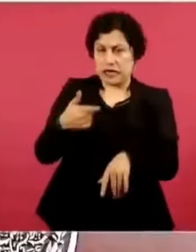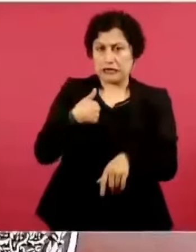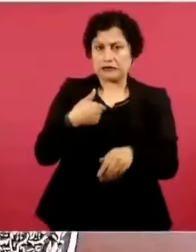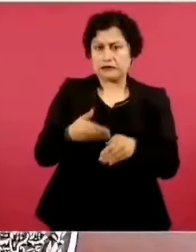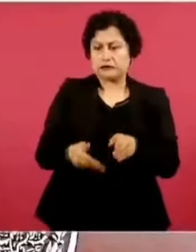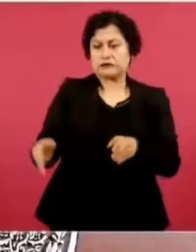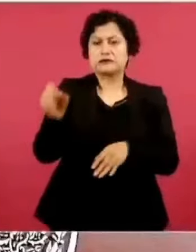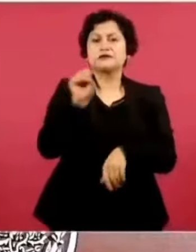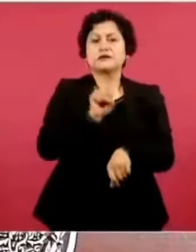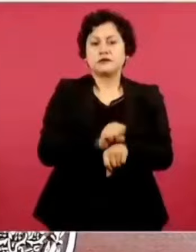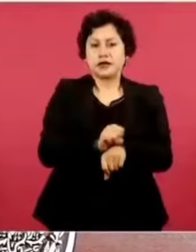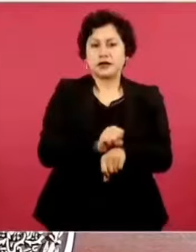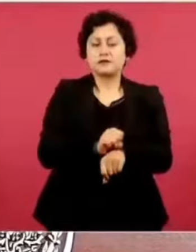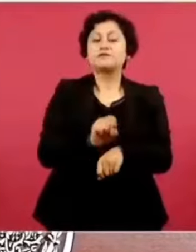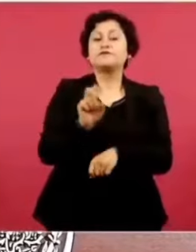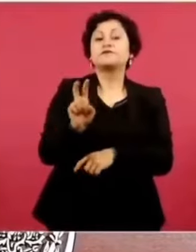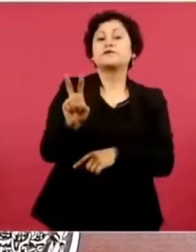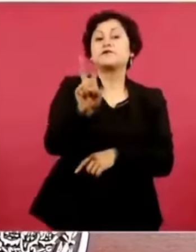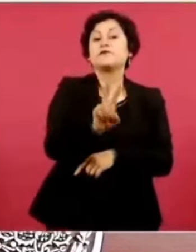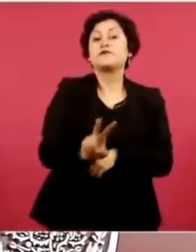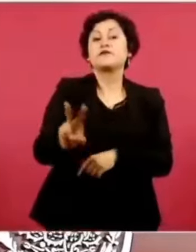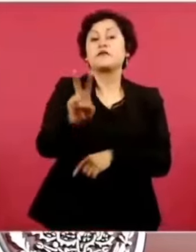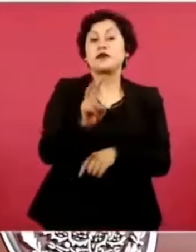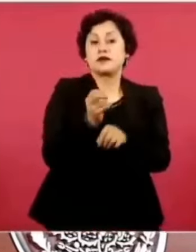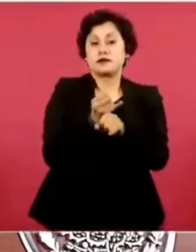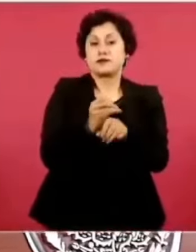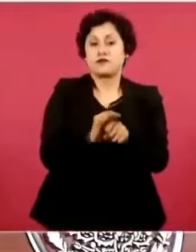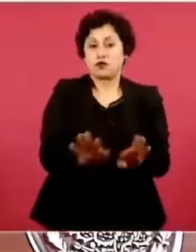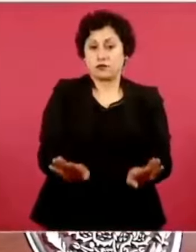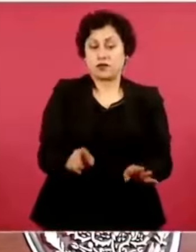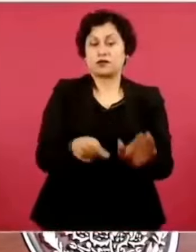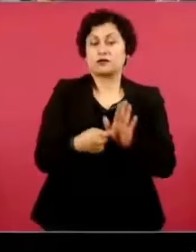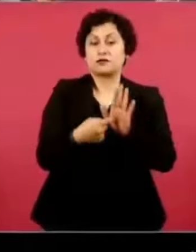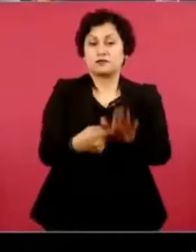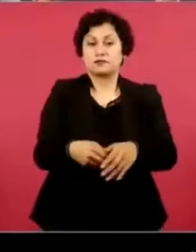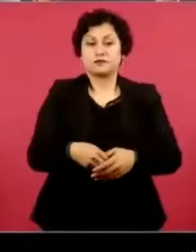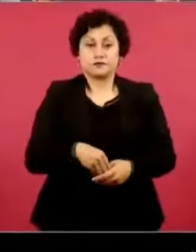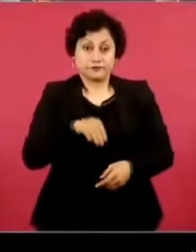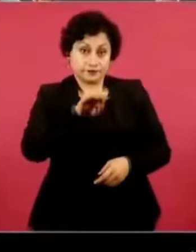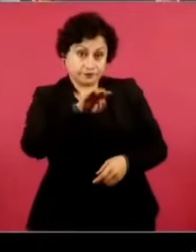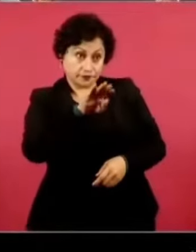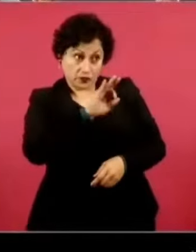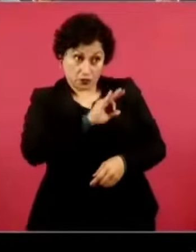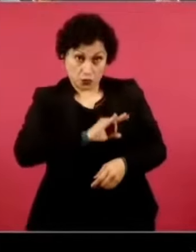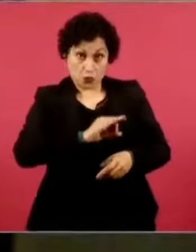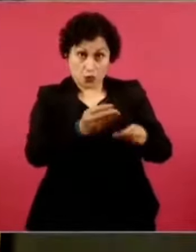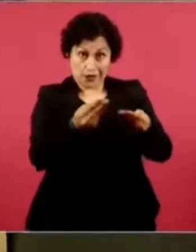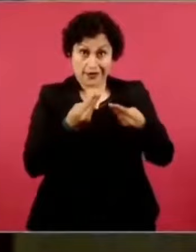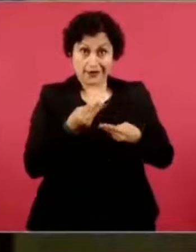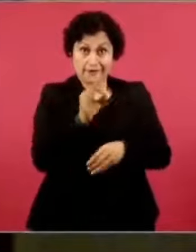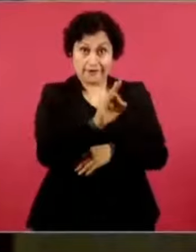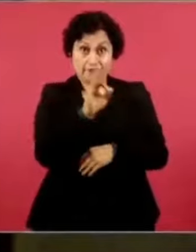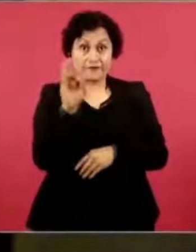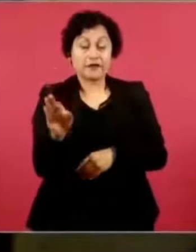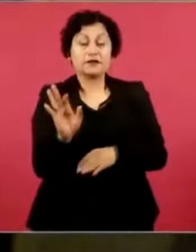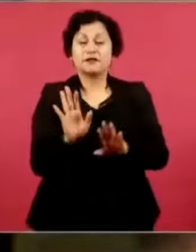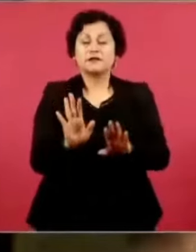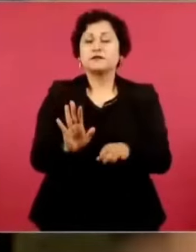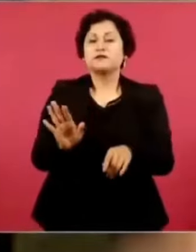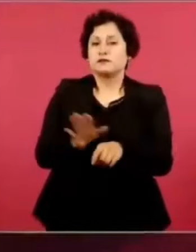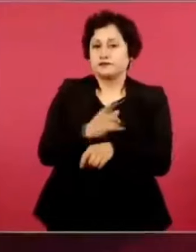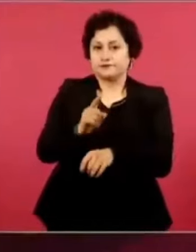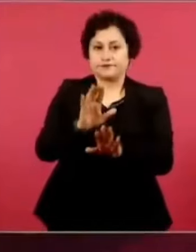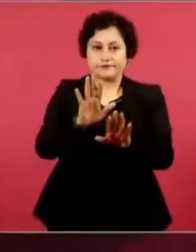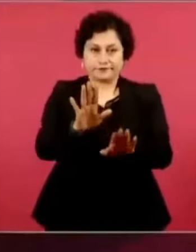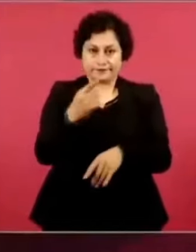de salud? El viernes. El viernes. Les van a seguir informando. ¿Nos darán fecha para que… independientemente de lo… Ya le dije en marzo.